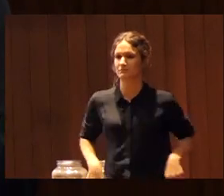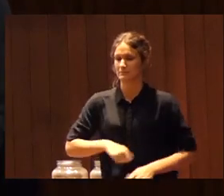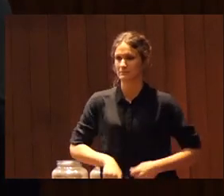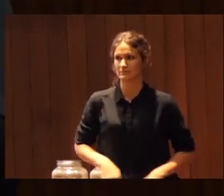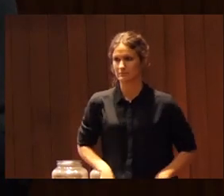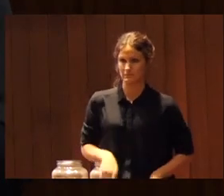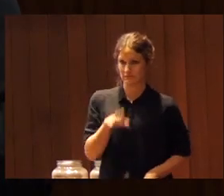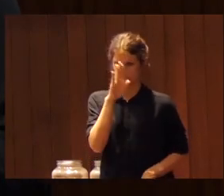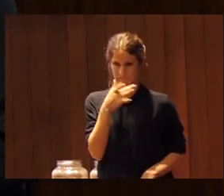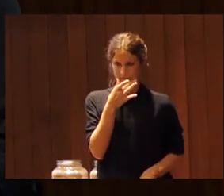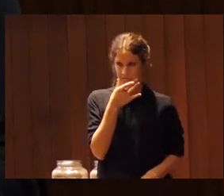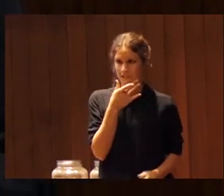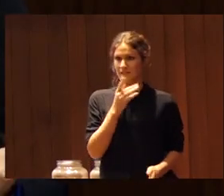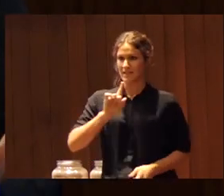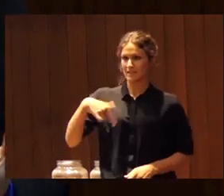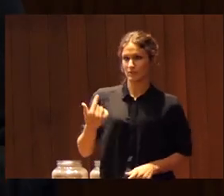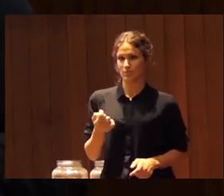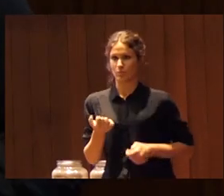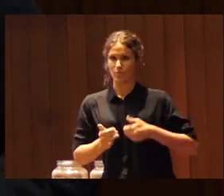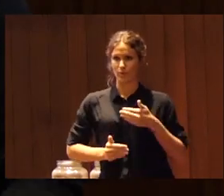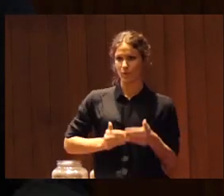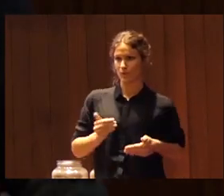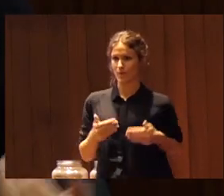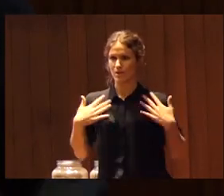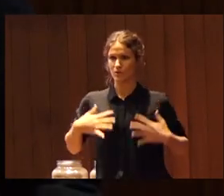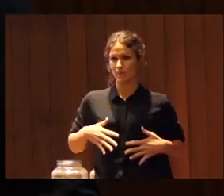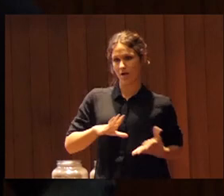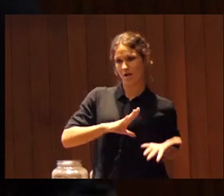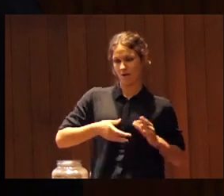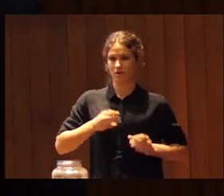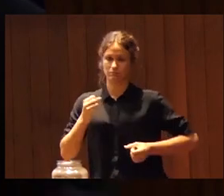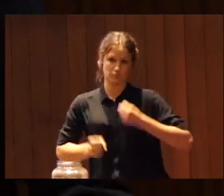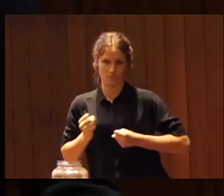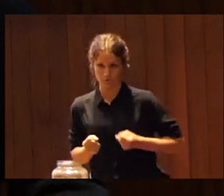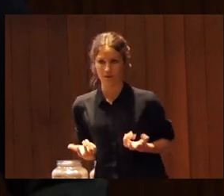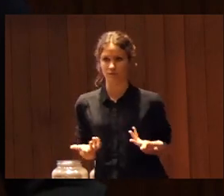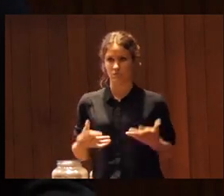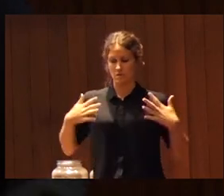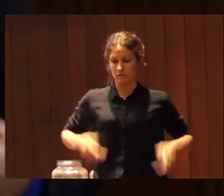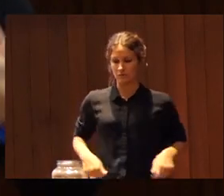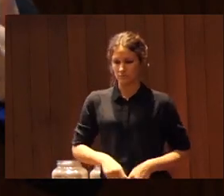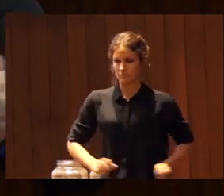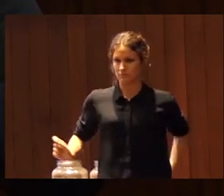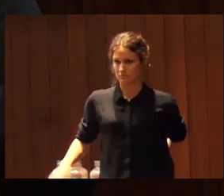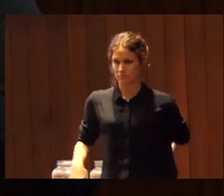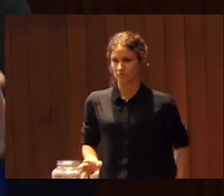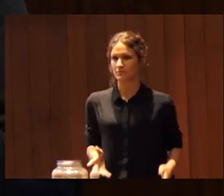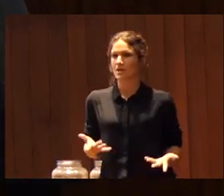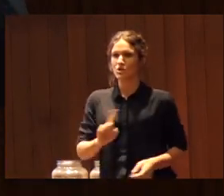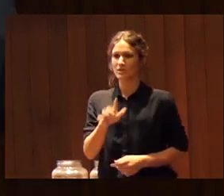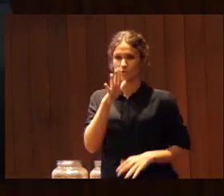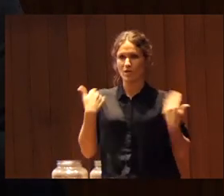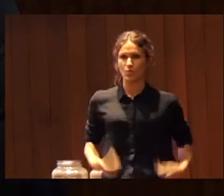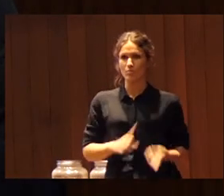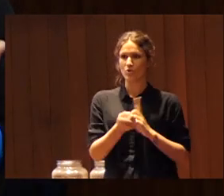repente la ropa es ropa más dinámica para correr no más adecuada sin jersey y esto no es porque te ha cambiado el cuerpo